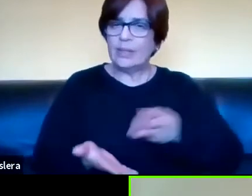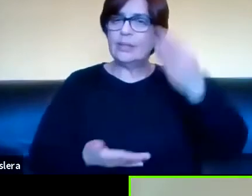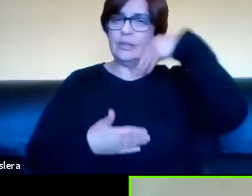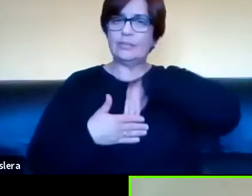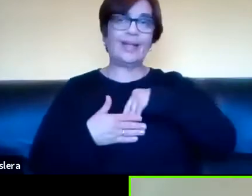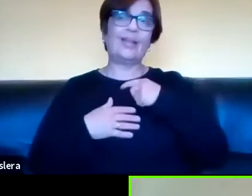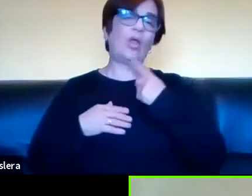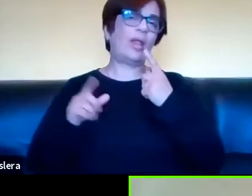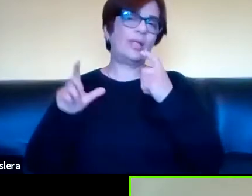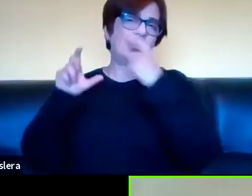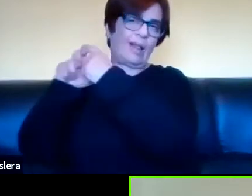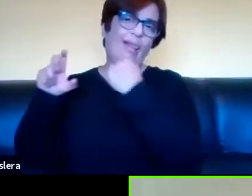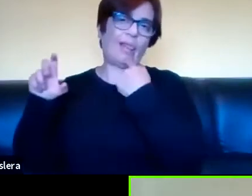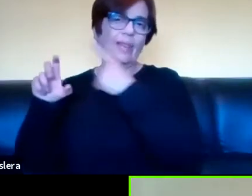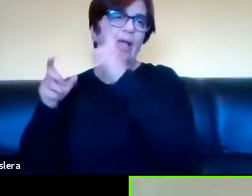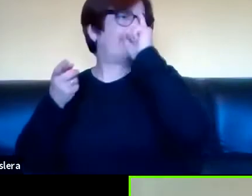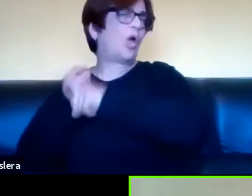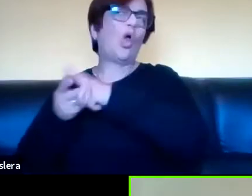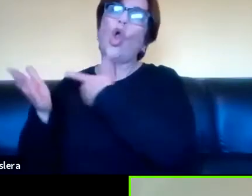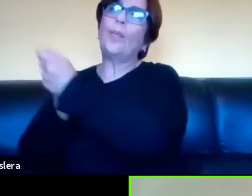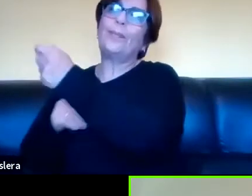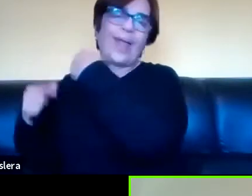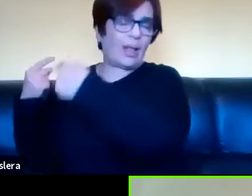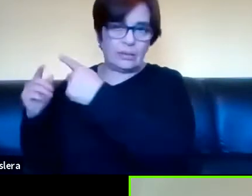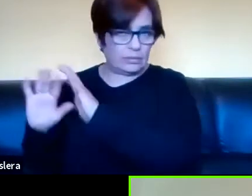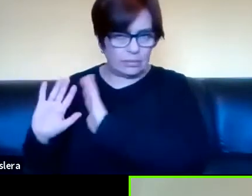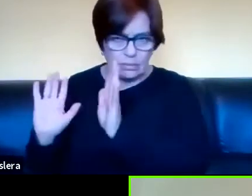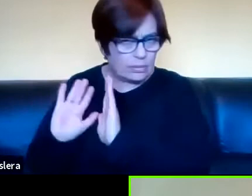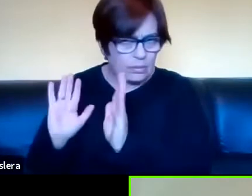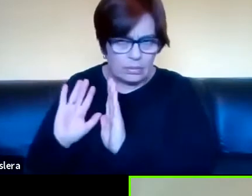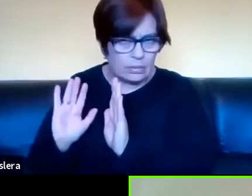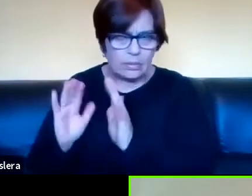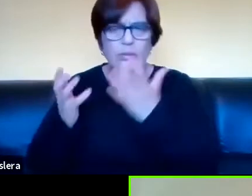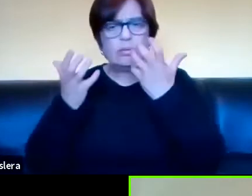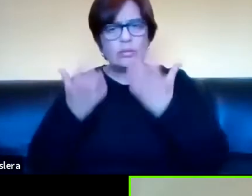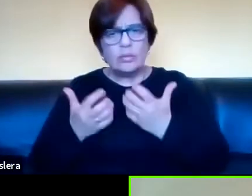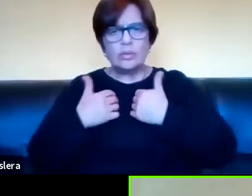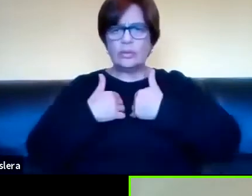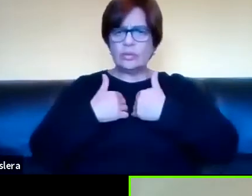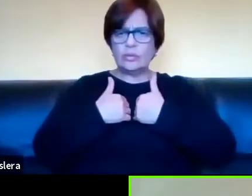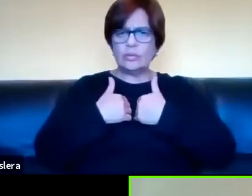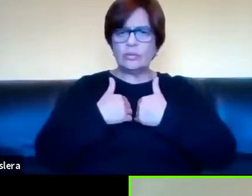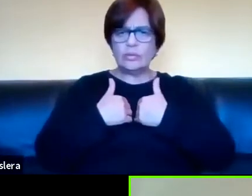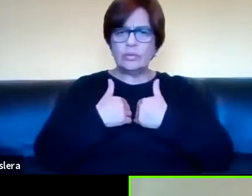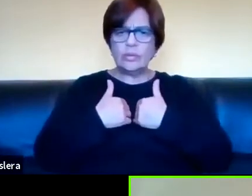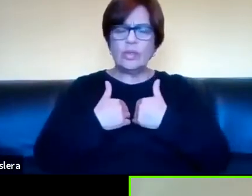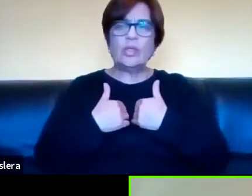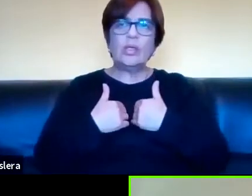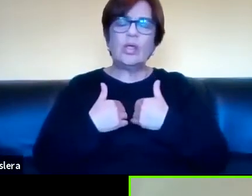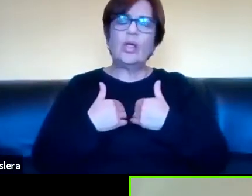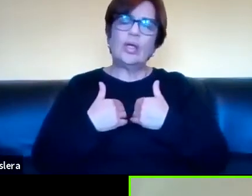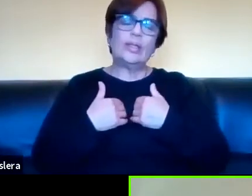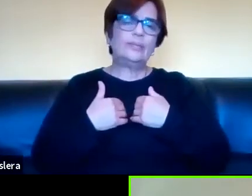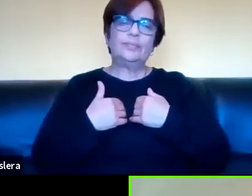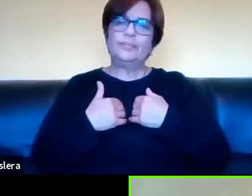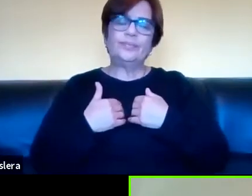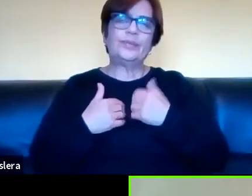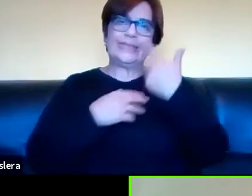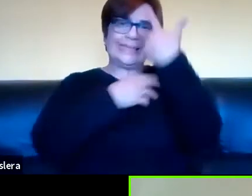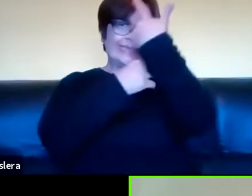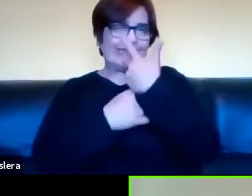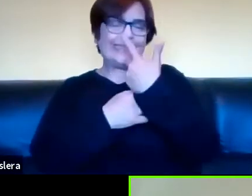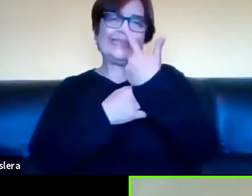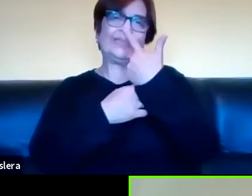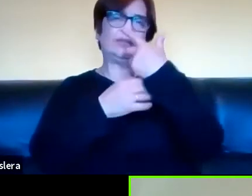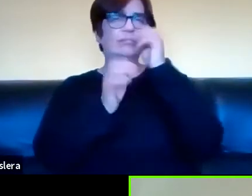ladera y decirle a mi esposo que compre tal cosa sino que se se escribe o se videograva o se